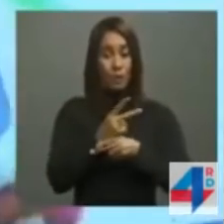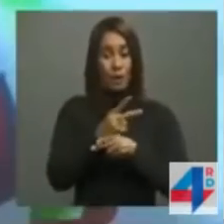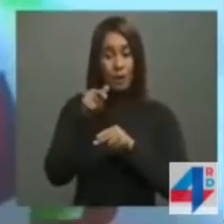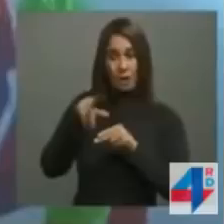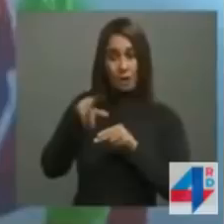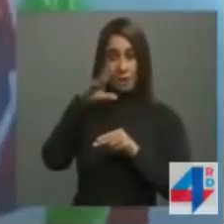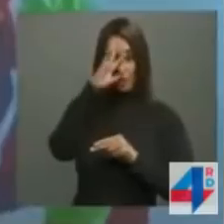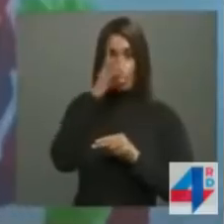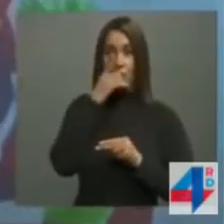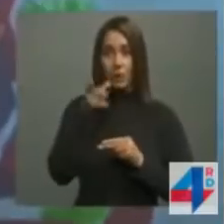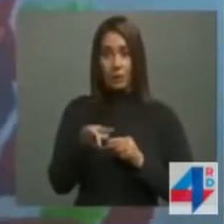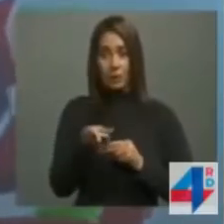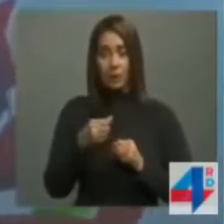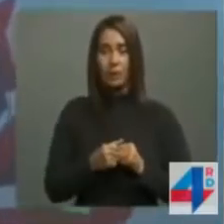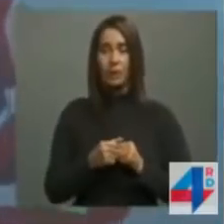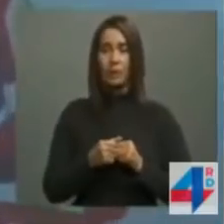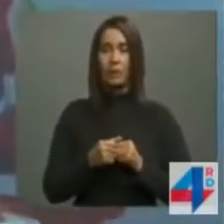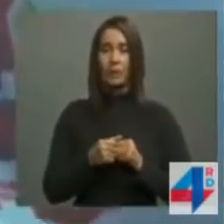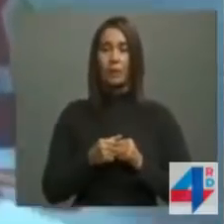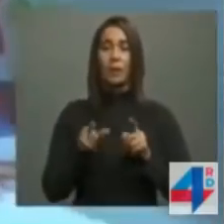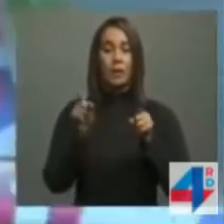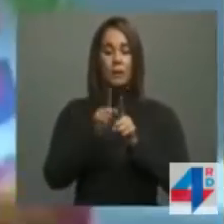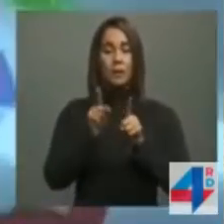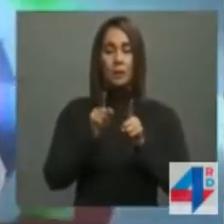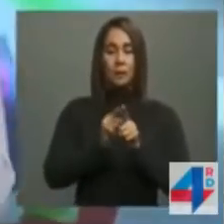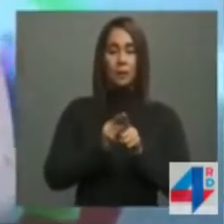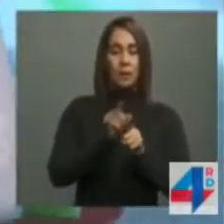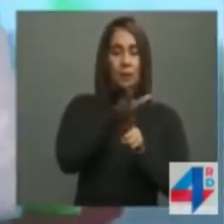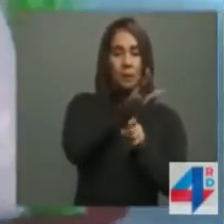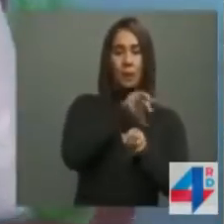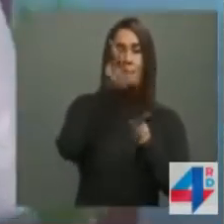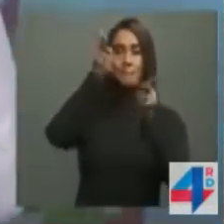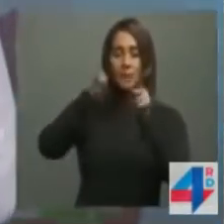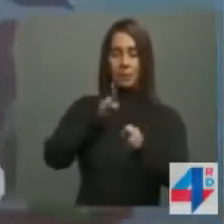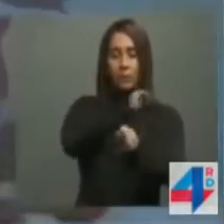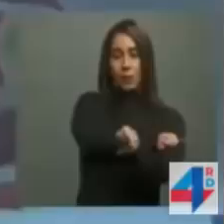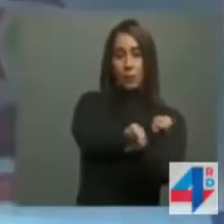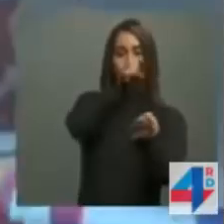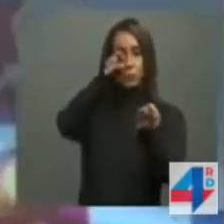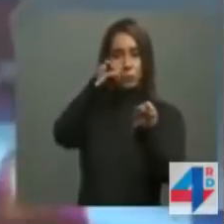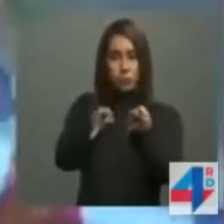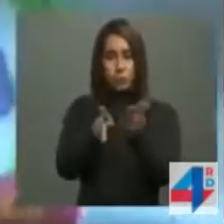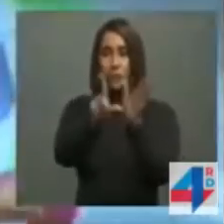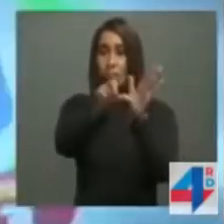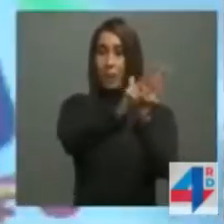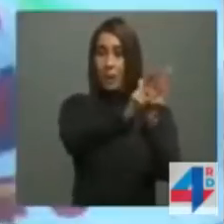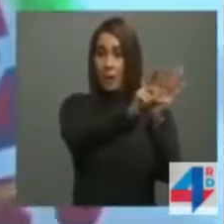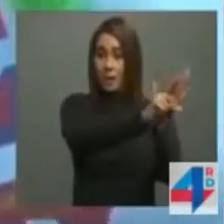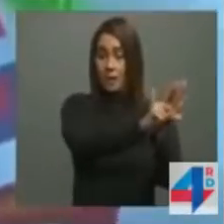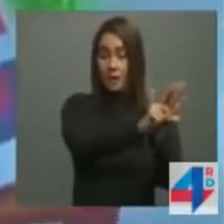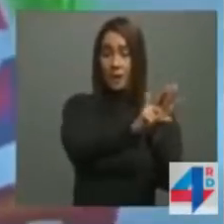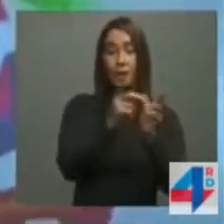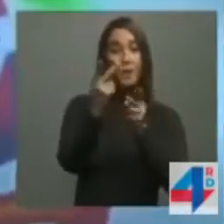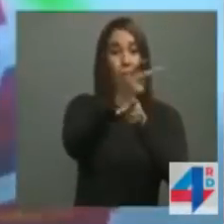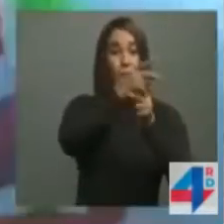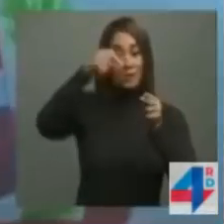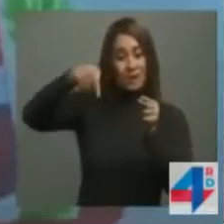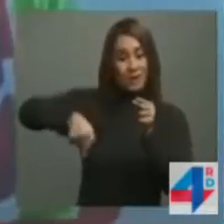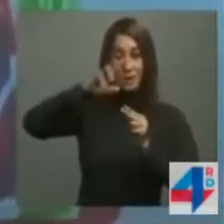de nuestro país, regularizar los flujos migratorios y proteger a todos los ciudadanos,